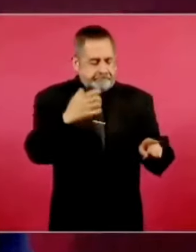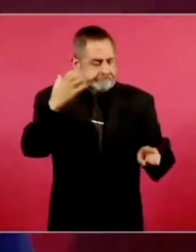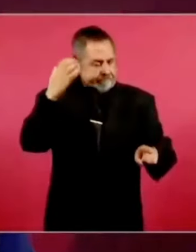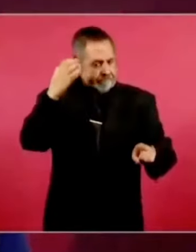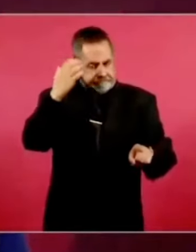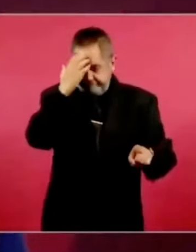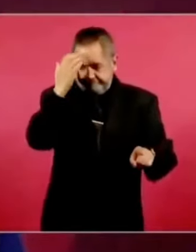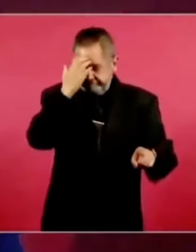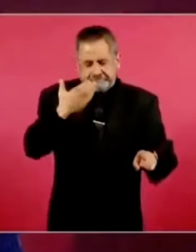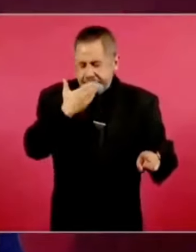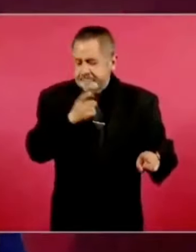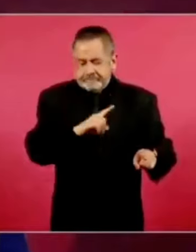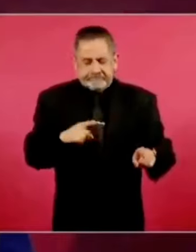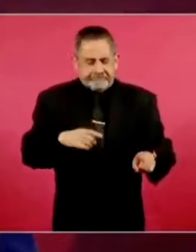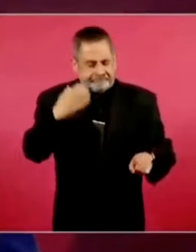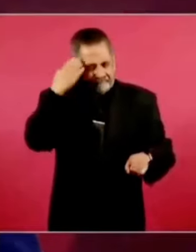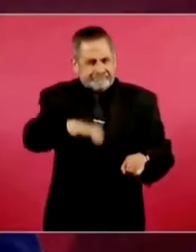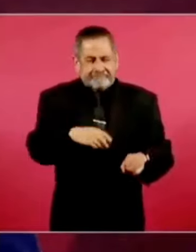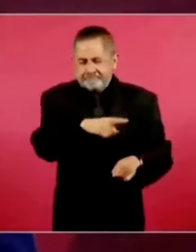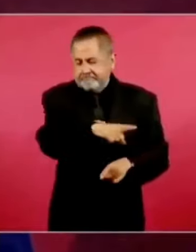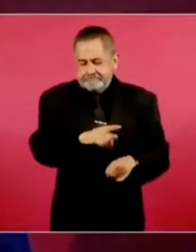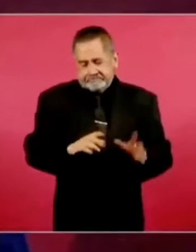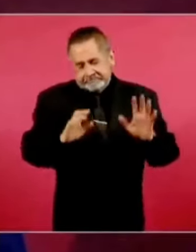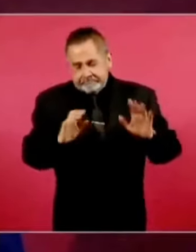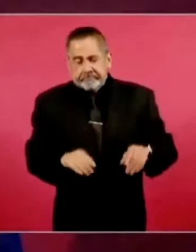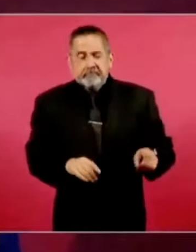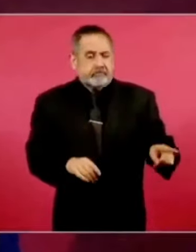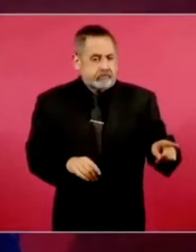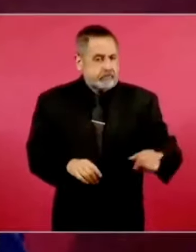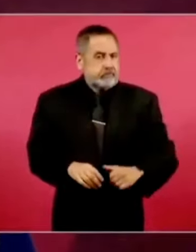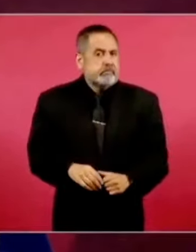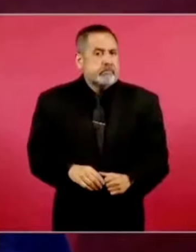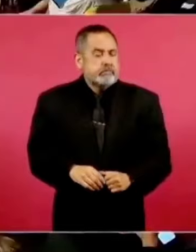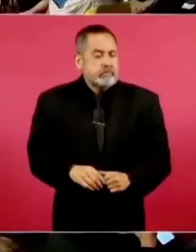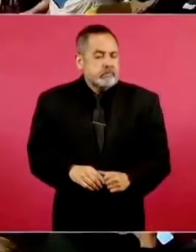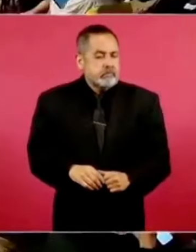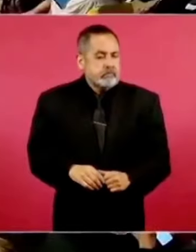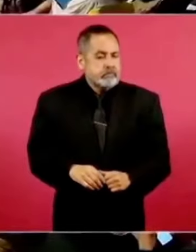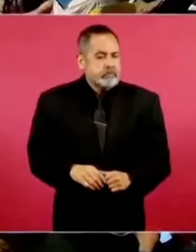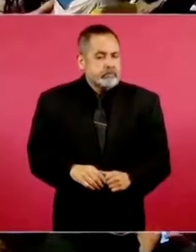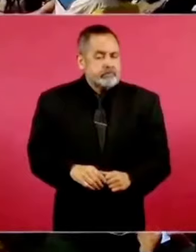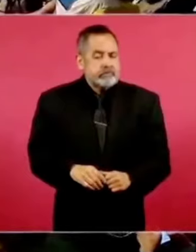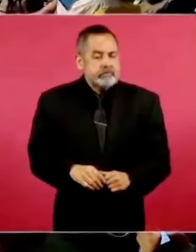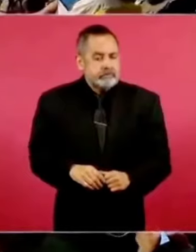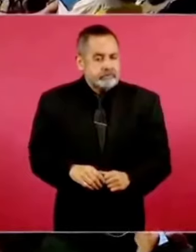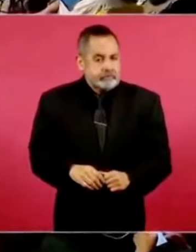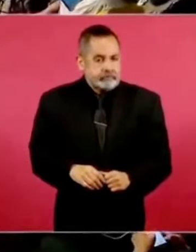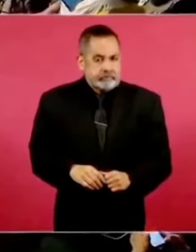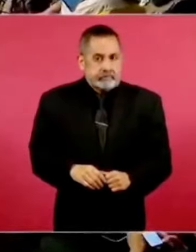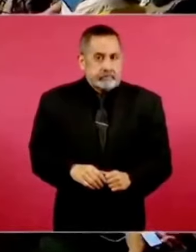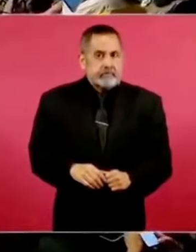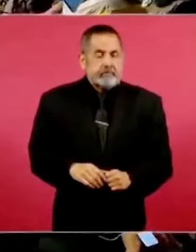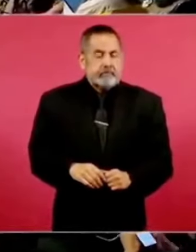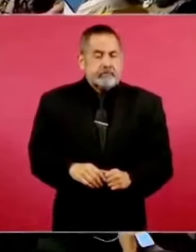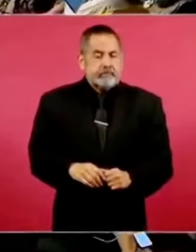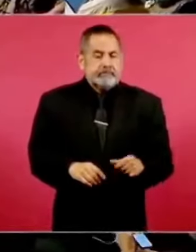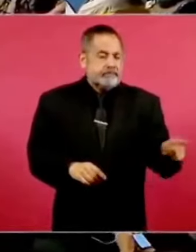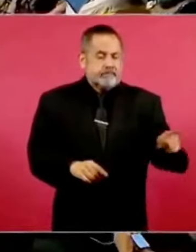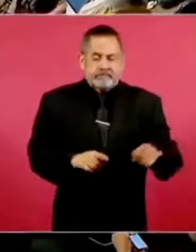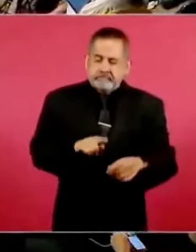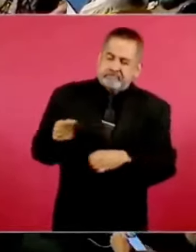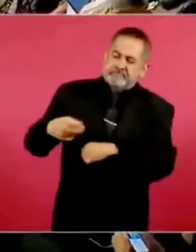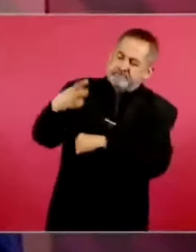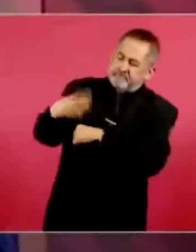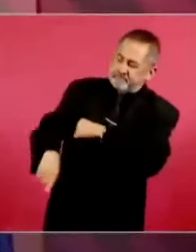dañinas,